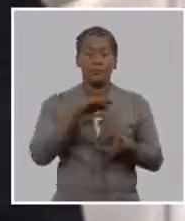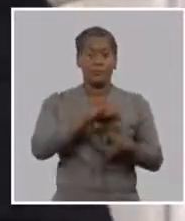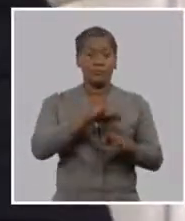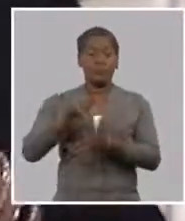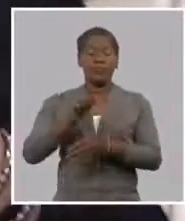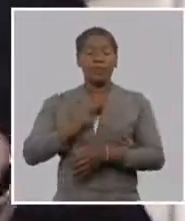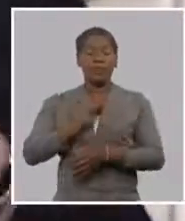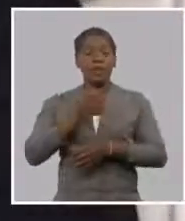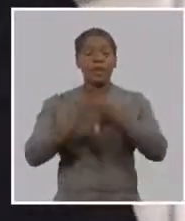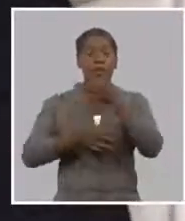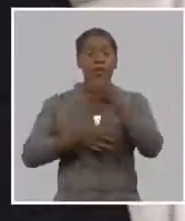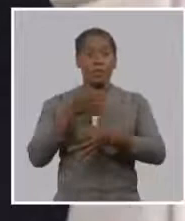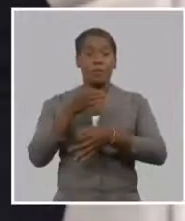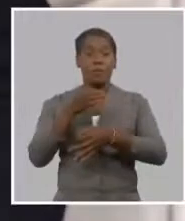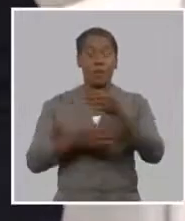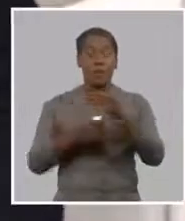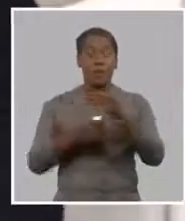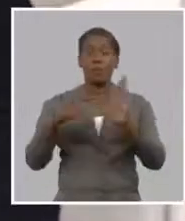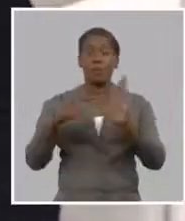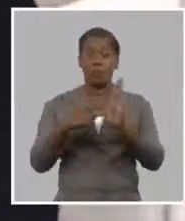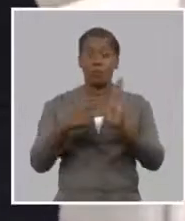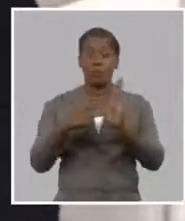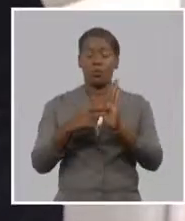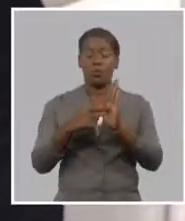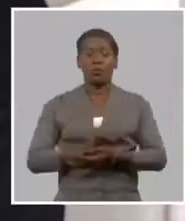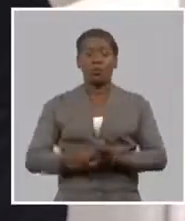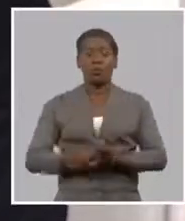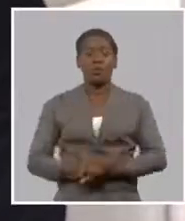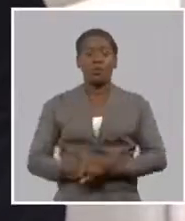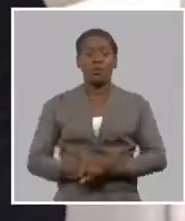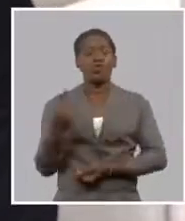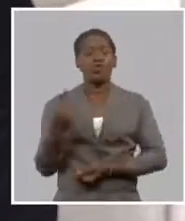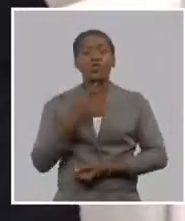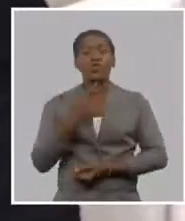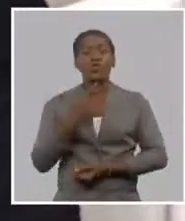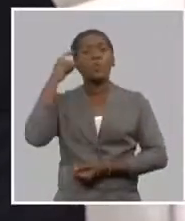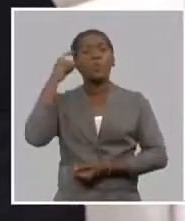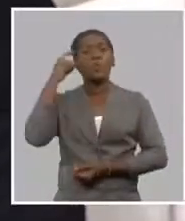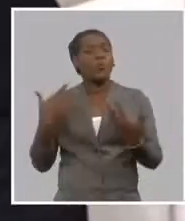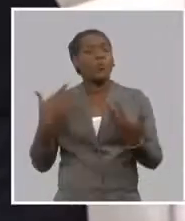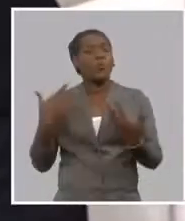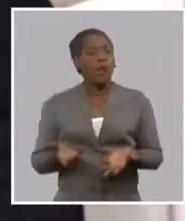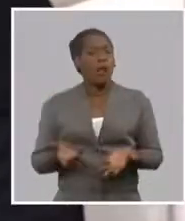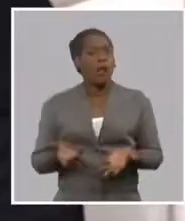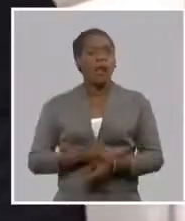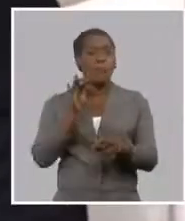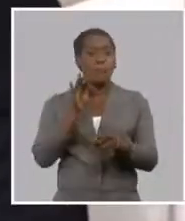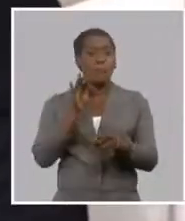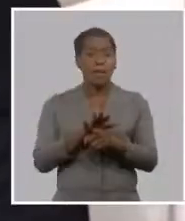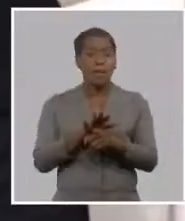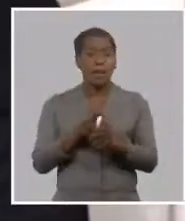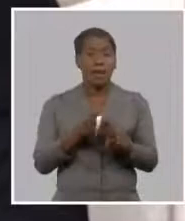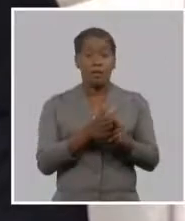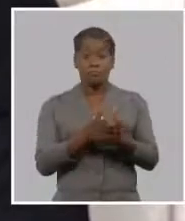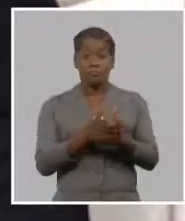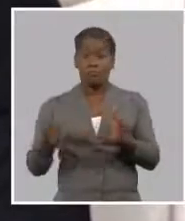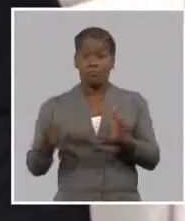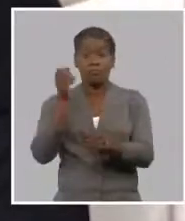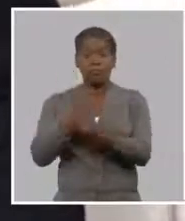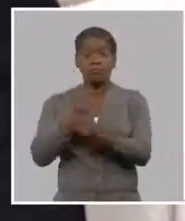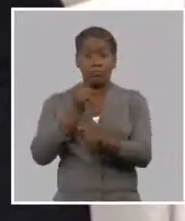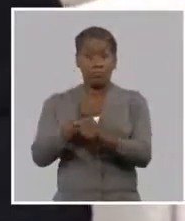trasladarles cuáles son nuestras nuestra visión a partir de de todo este trabajo que hemos venido haciendo